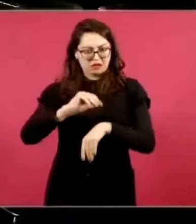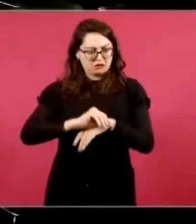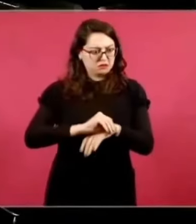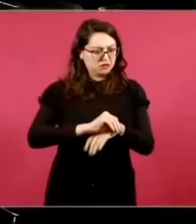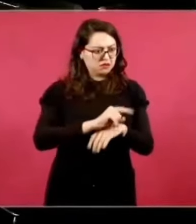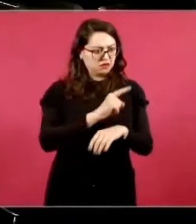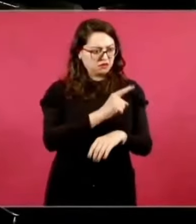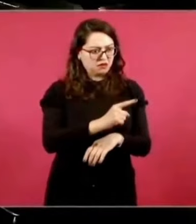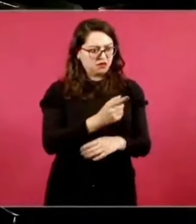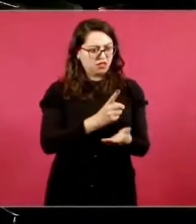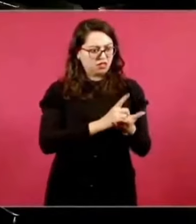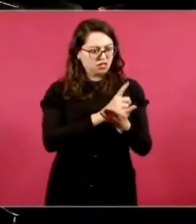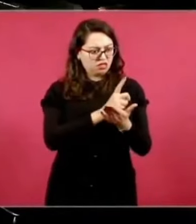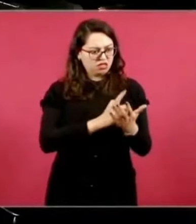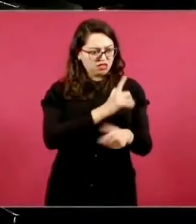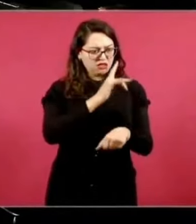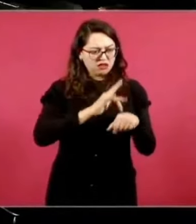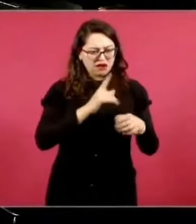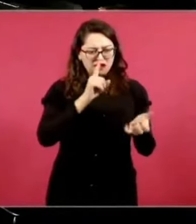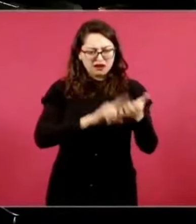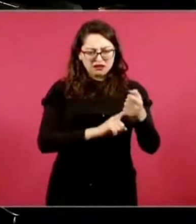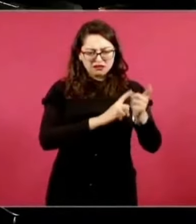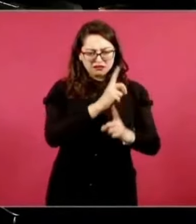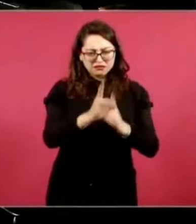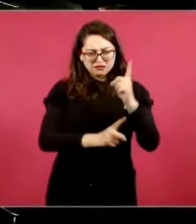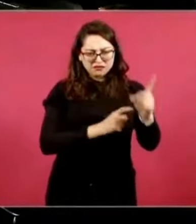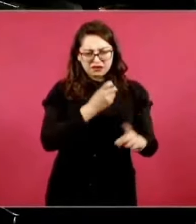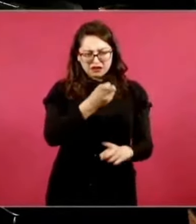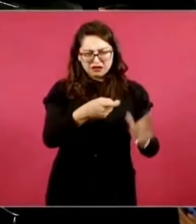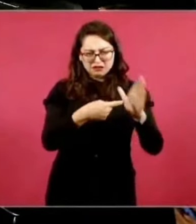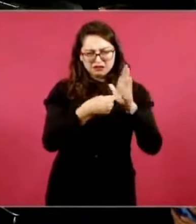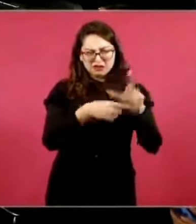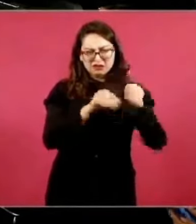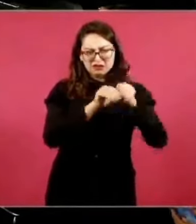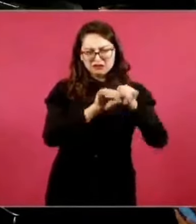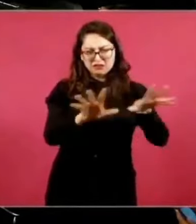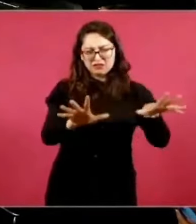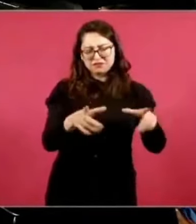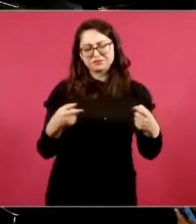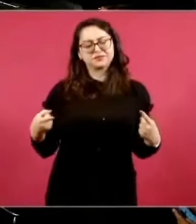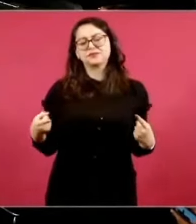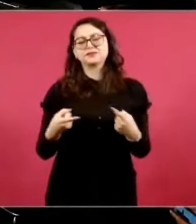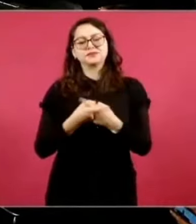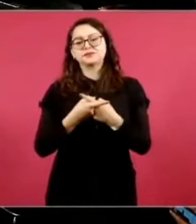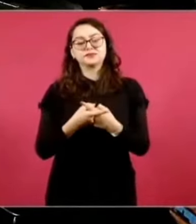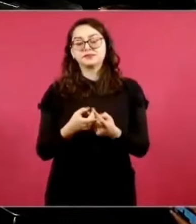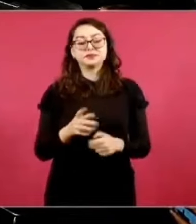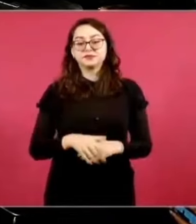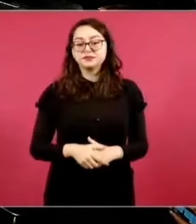¿En el deporte? ¿En ¿Y se permite?